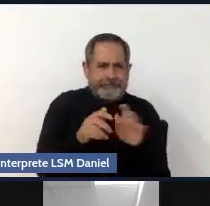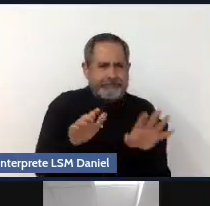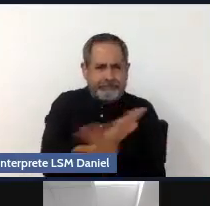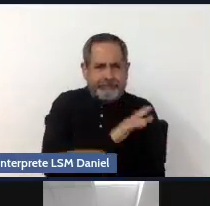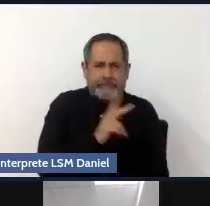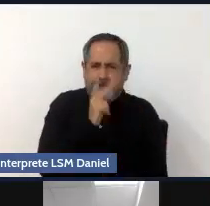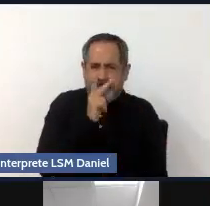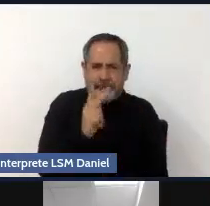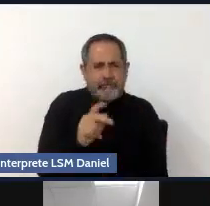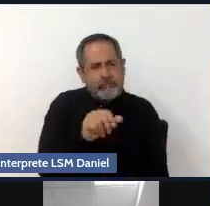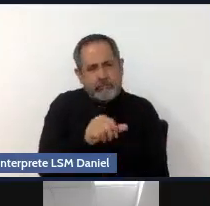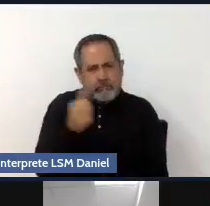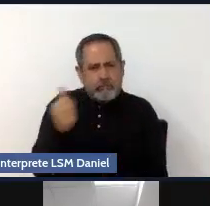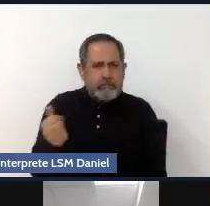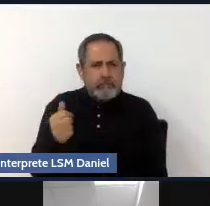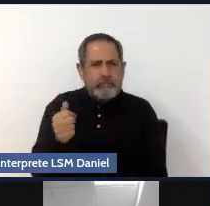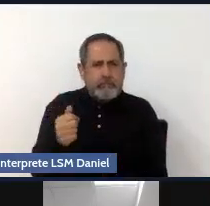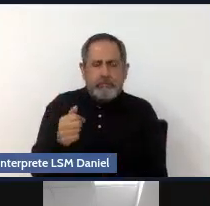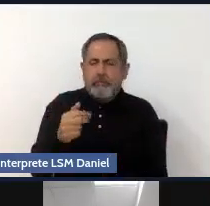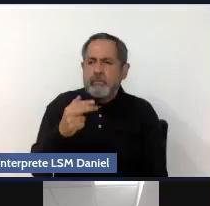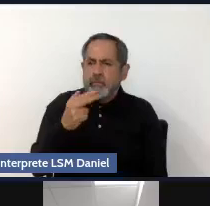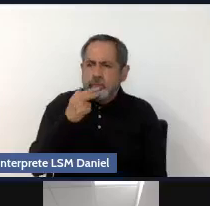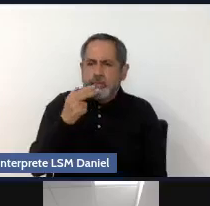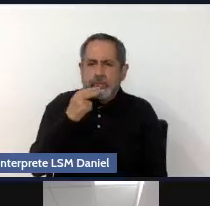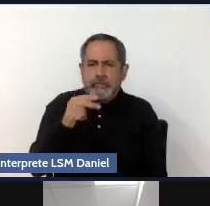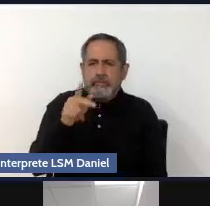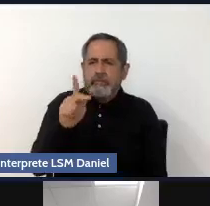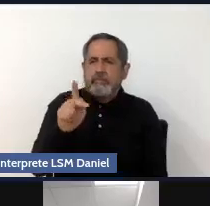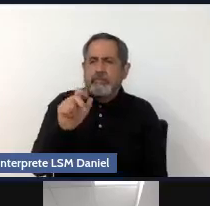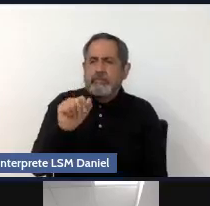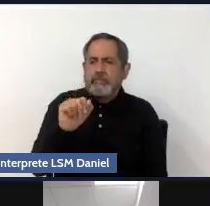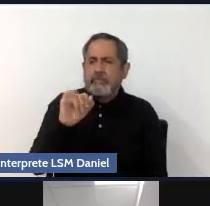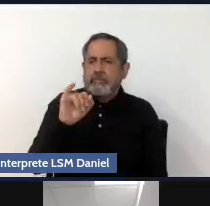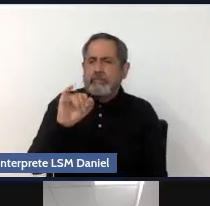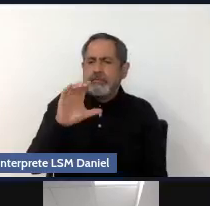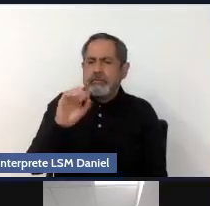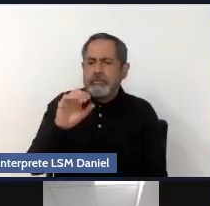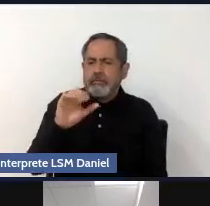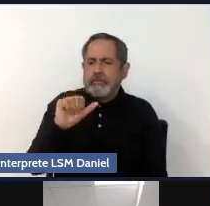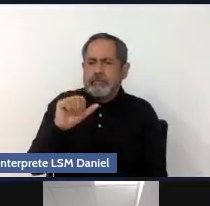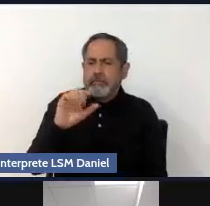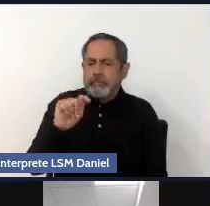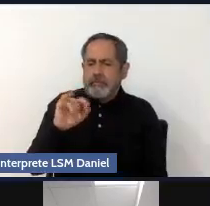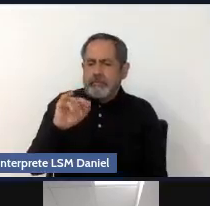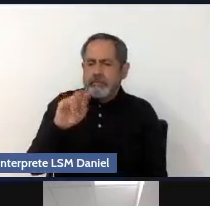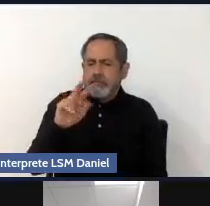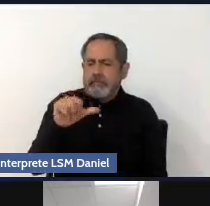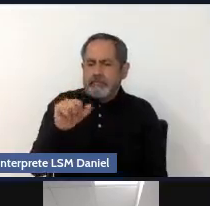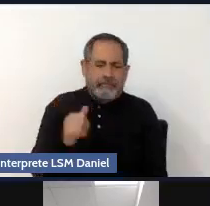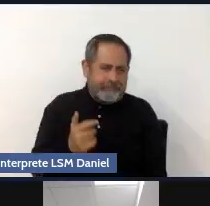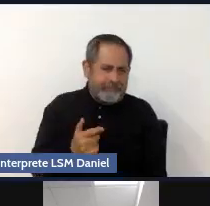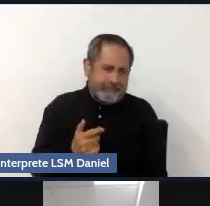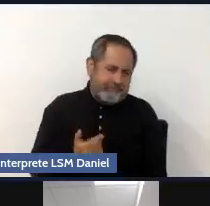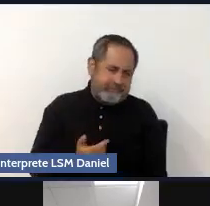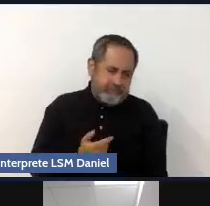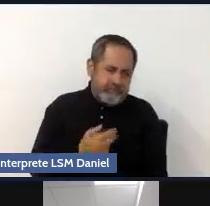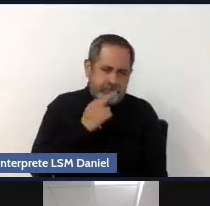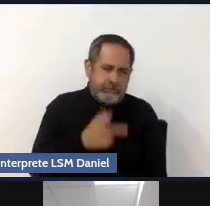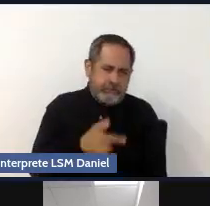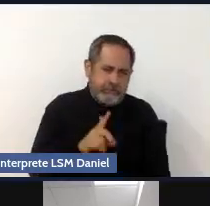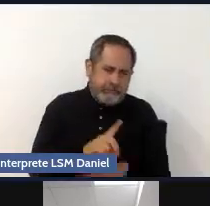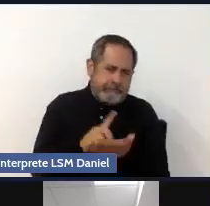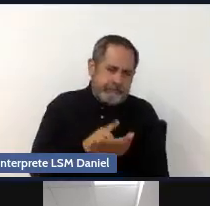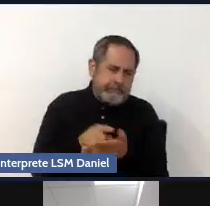consumo de riesgo o problemática en la que muchas personas se ven atrapadas y que le puede